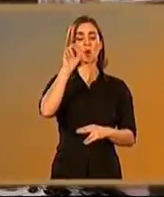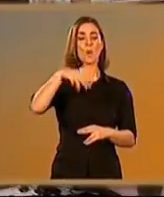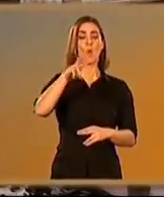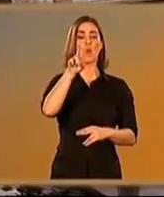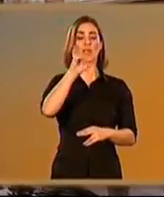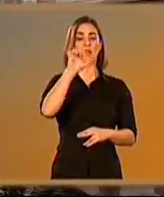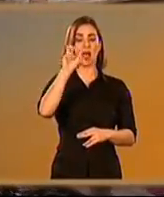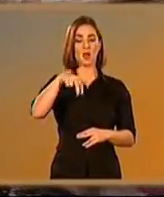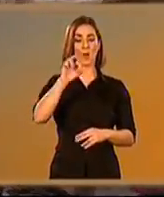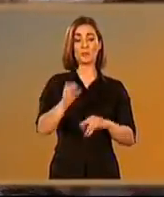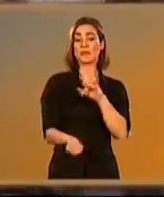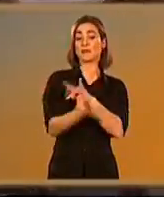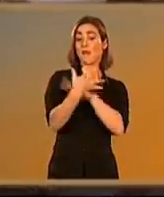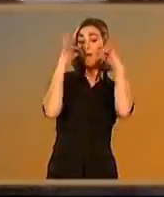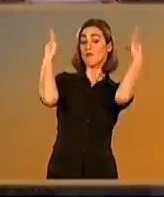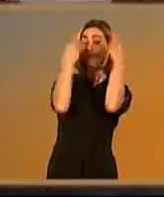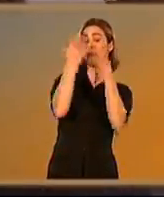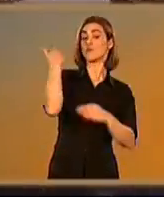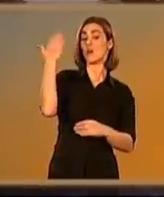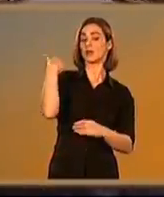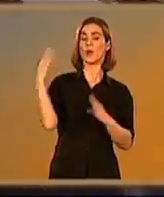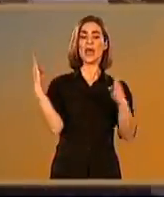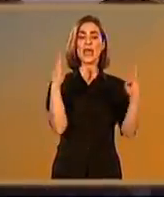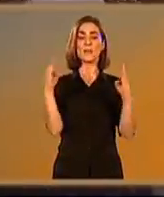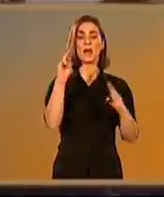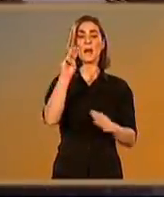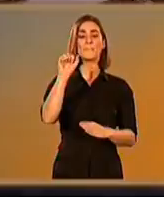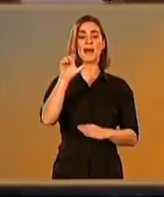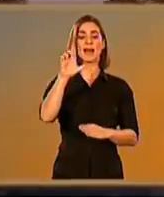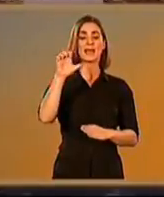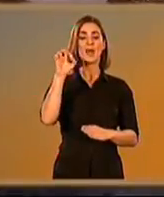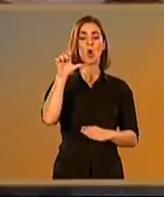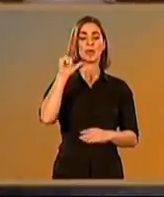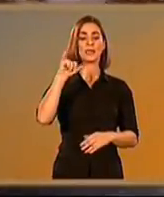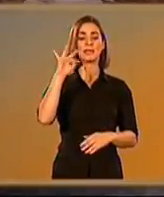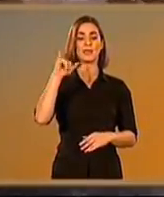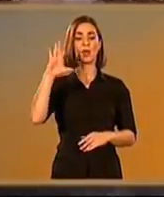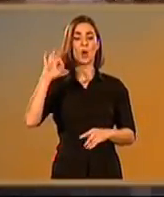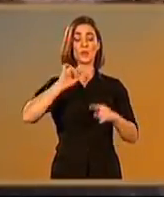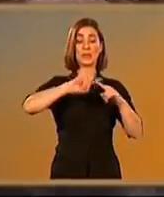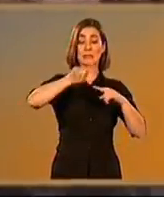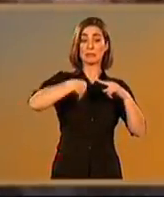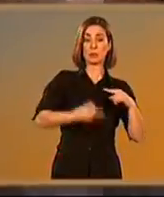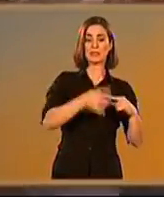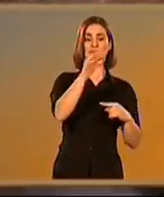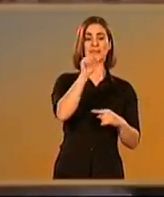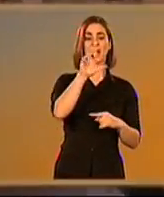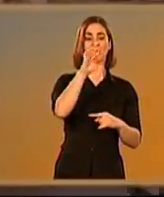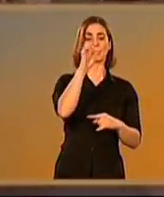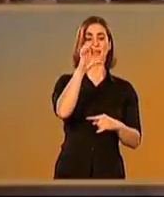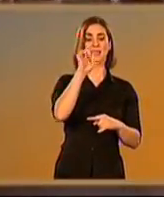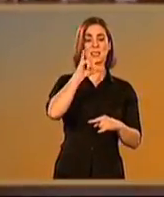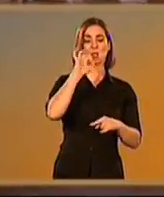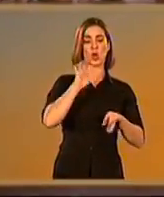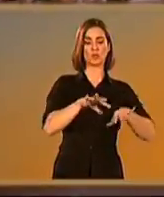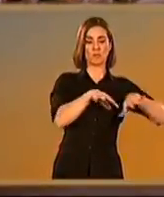Cerro Muriano, constituyó un elemento clave para comprender su trascendencia histórica. Aunque es posible datar su origen en